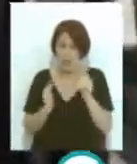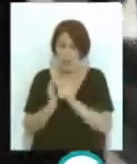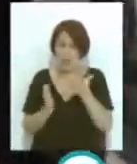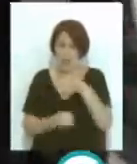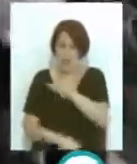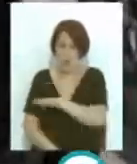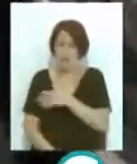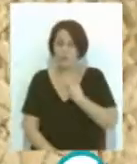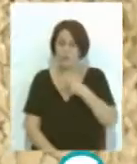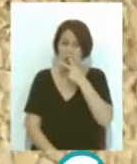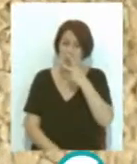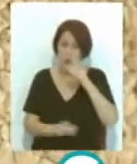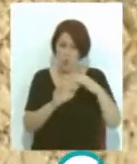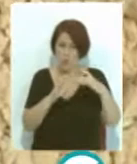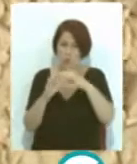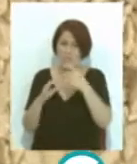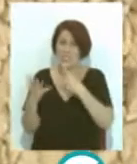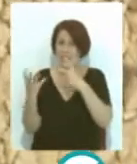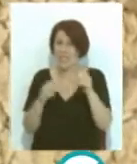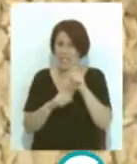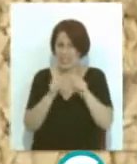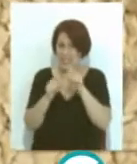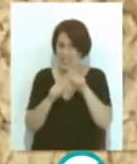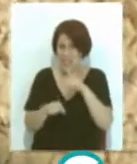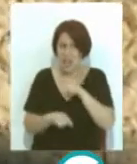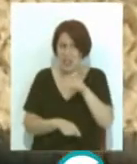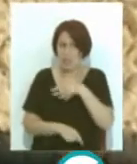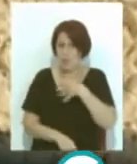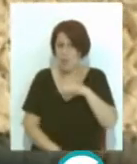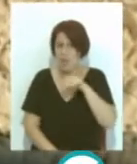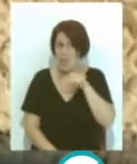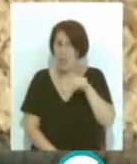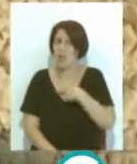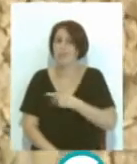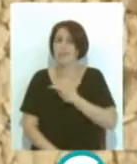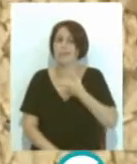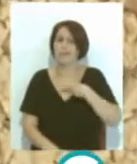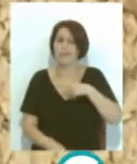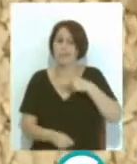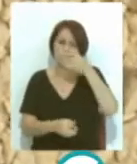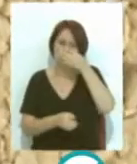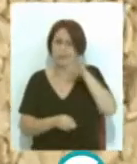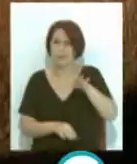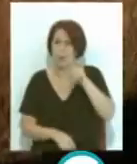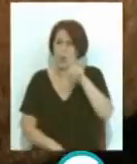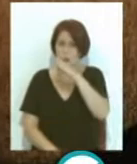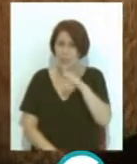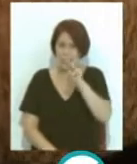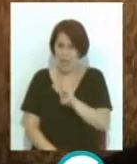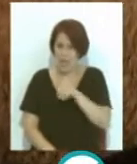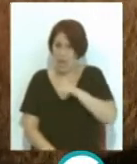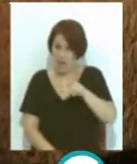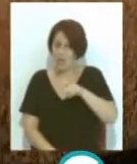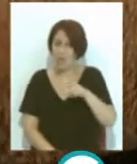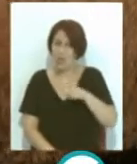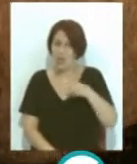El humo del tabaco, que contiene hasta 70 sustancias cancerígenas, es el causante de un tercio de todos los casos de cáncer y